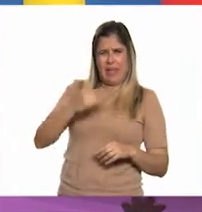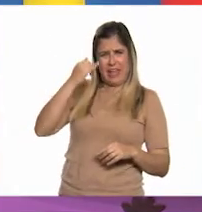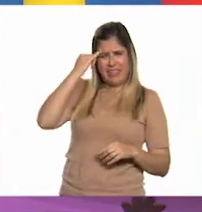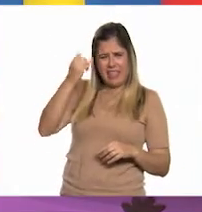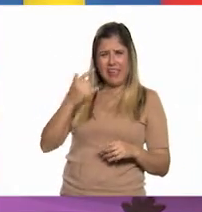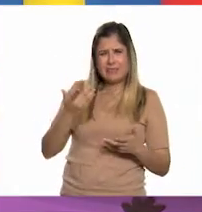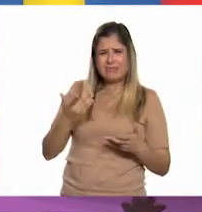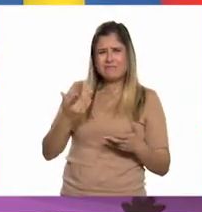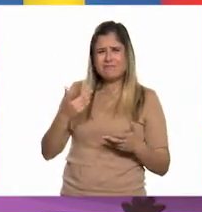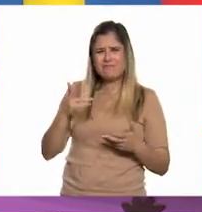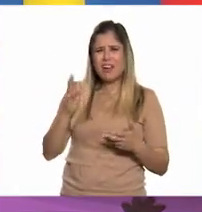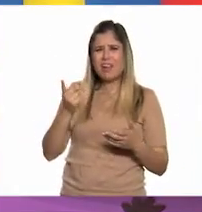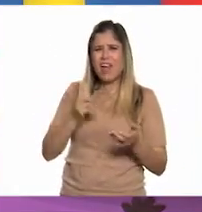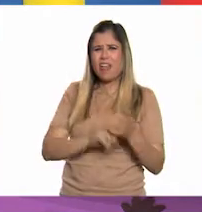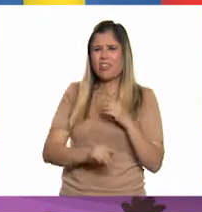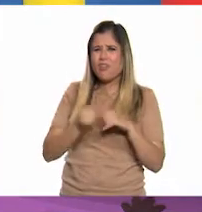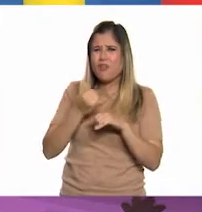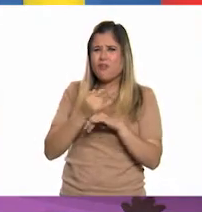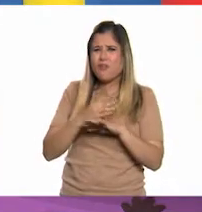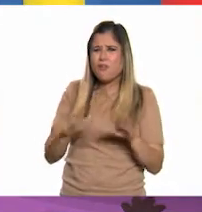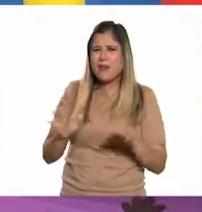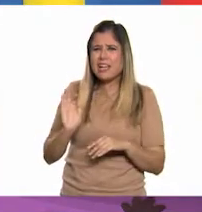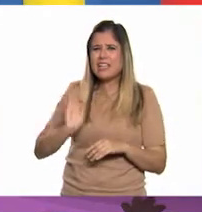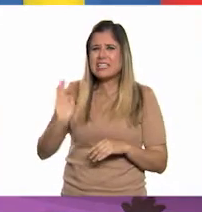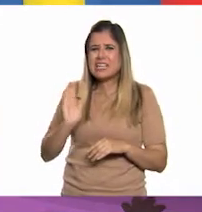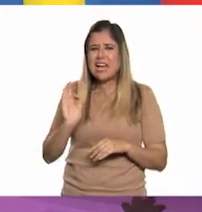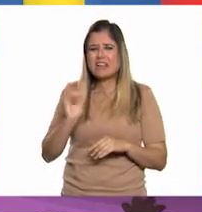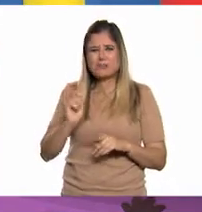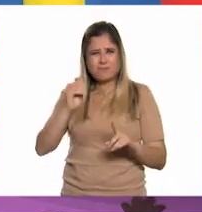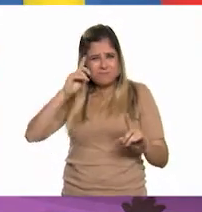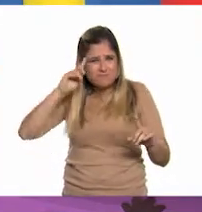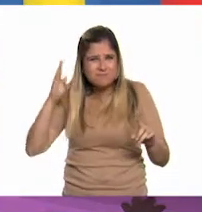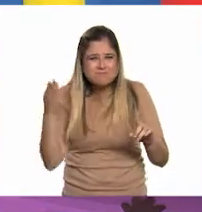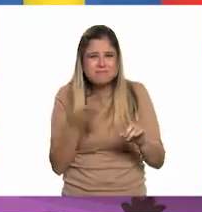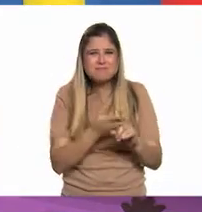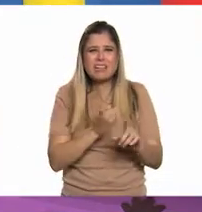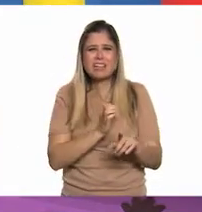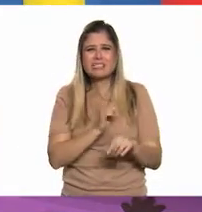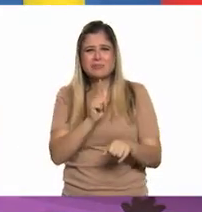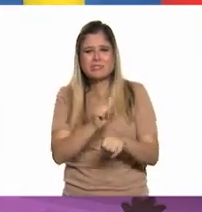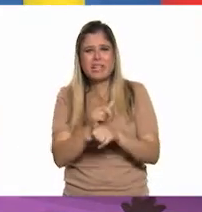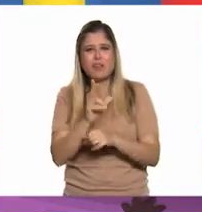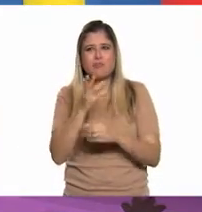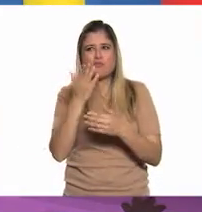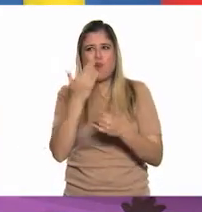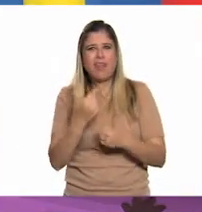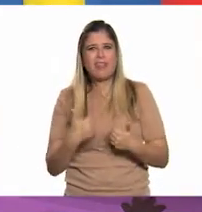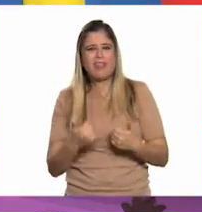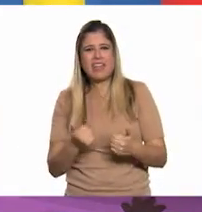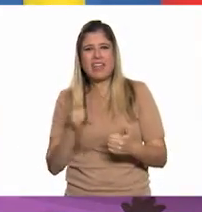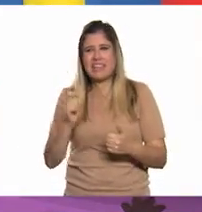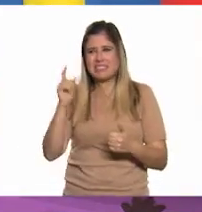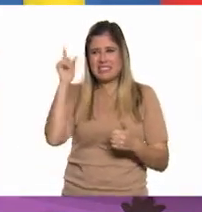¿qué tal si la información es muy especializada, que nosotros no podemos entender, nos cuesta trabajo? Entonces,